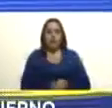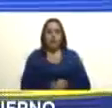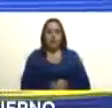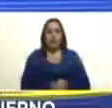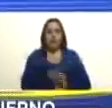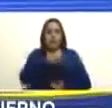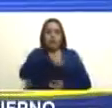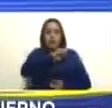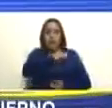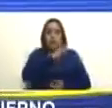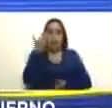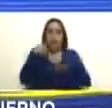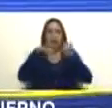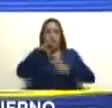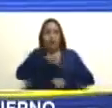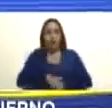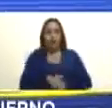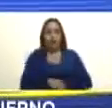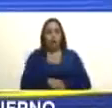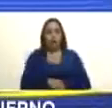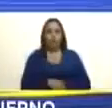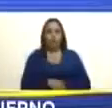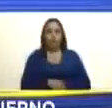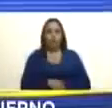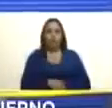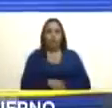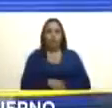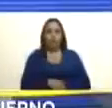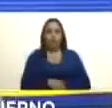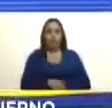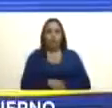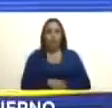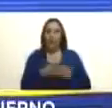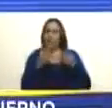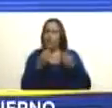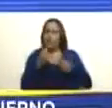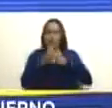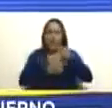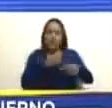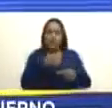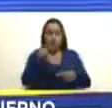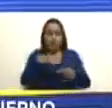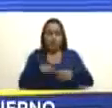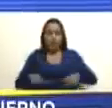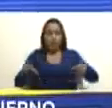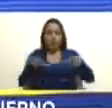España imperial y colonial durante varios siglos esa sede